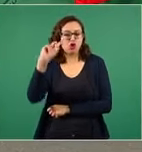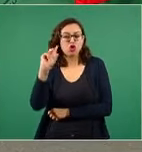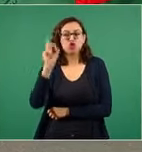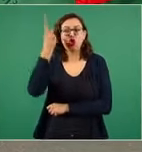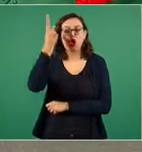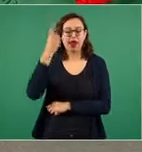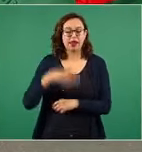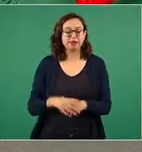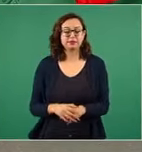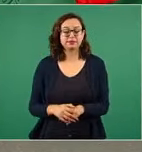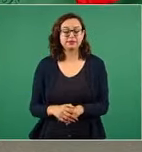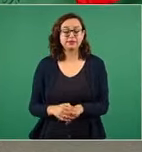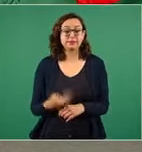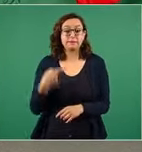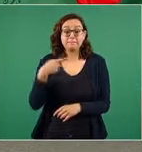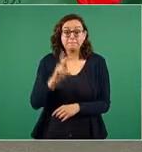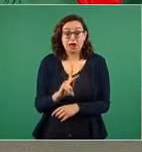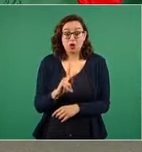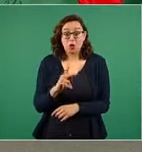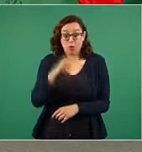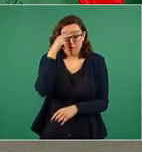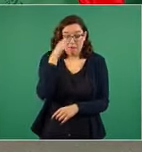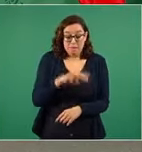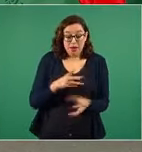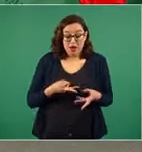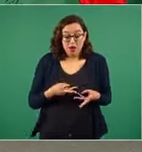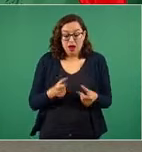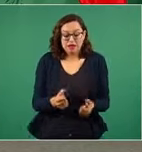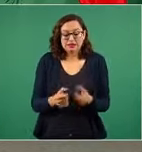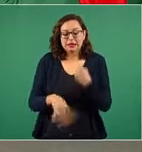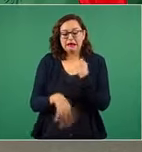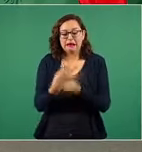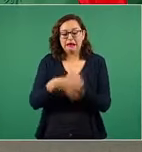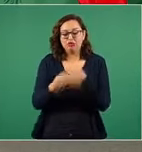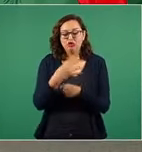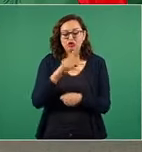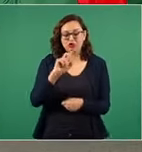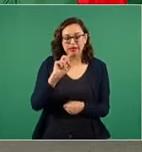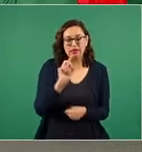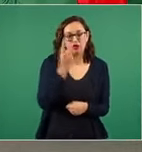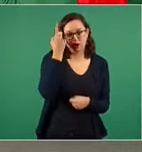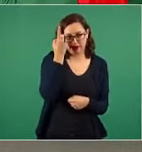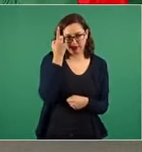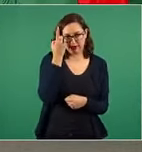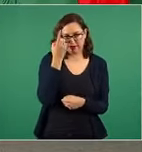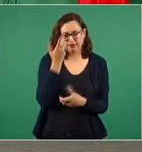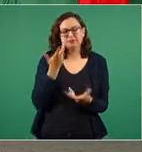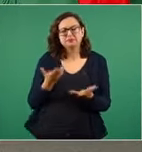ayúdenme a hacer la cuenta ¿cuánta es la utilidad?